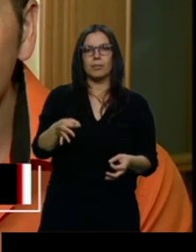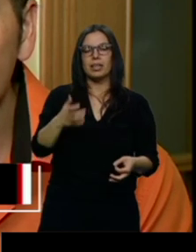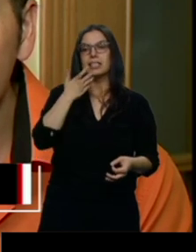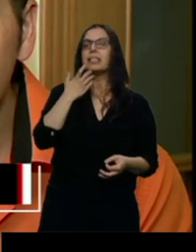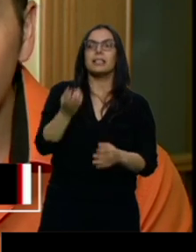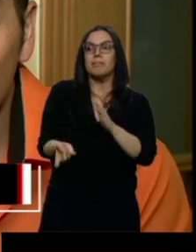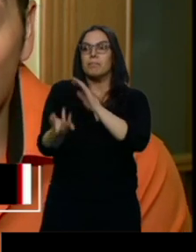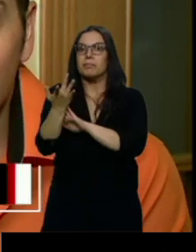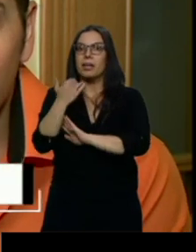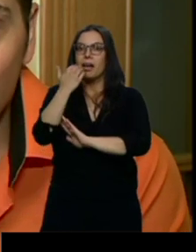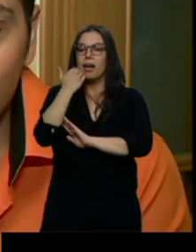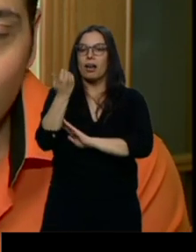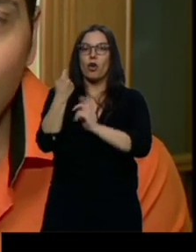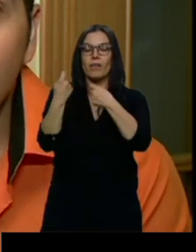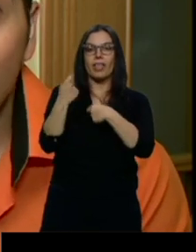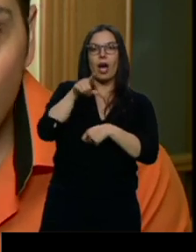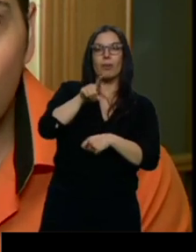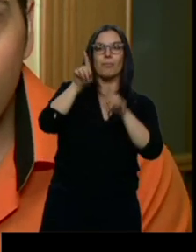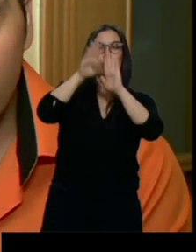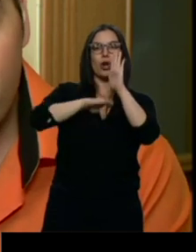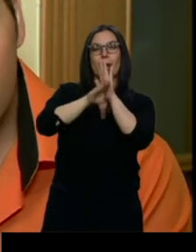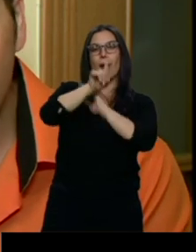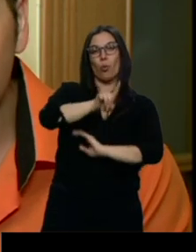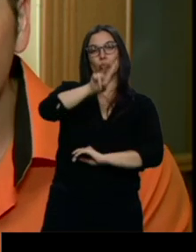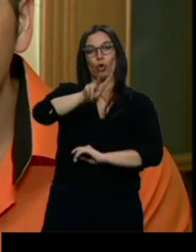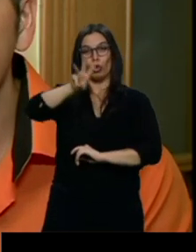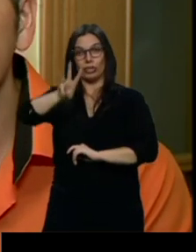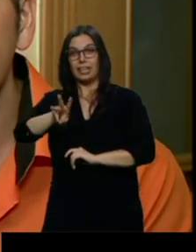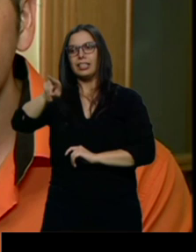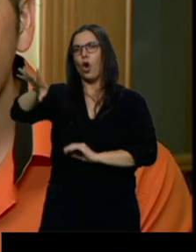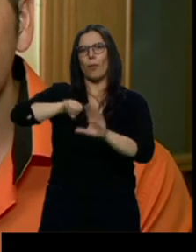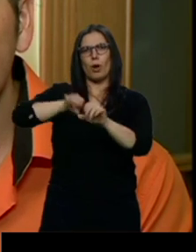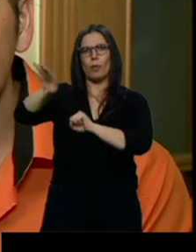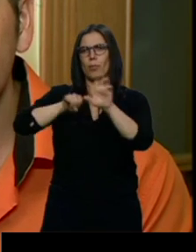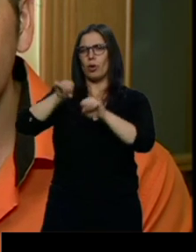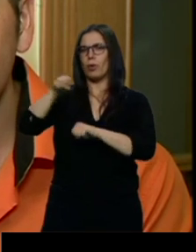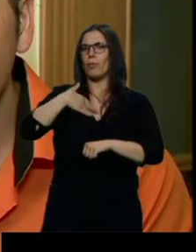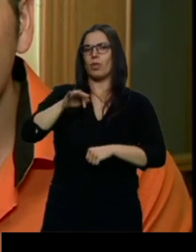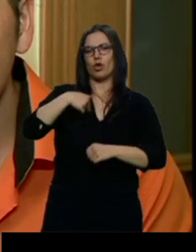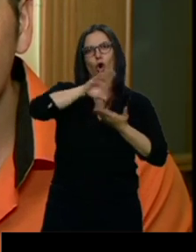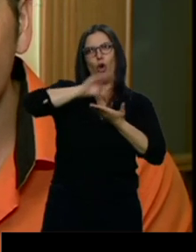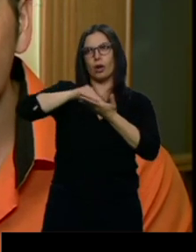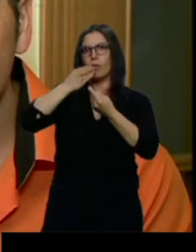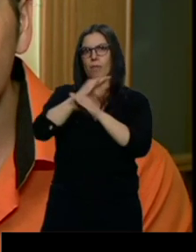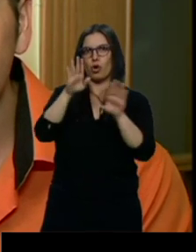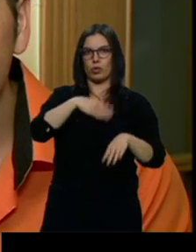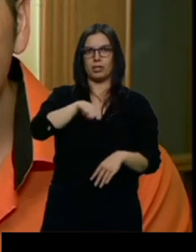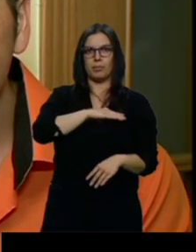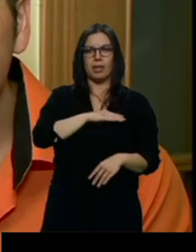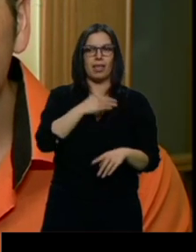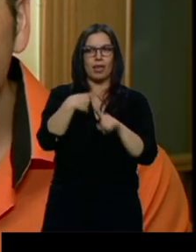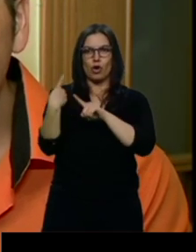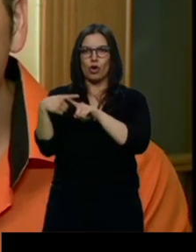del 1-2-3 hasta el punto de tener hoy en día una muy buena colección, posiblemente una de las mejores en toda España de objetos y recuerdos del 1-2-3.